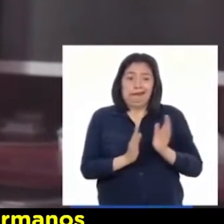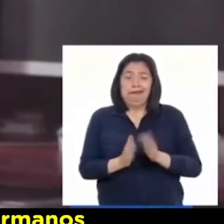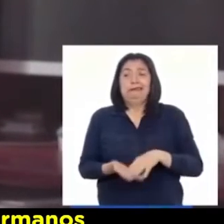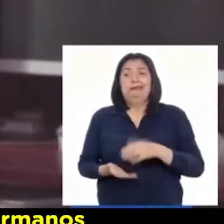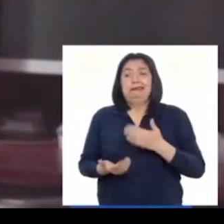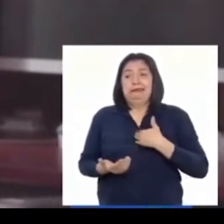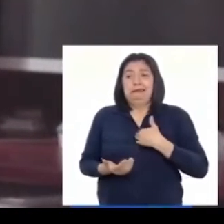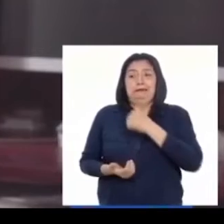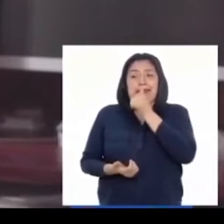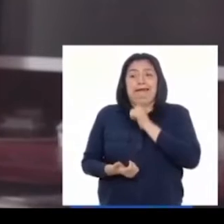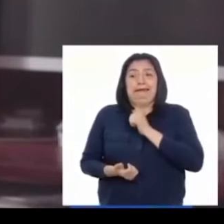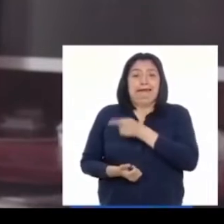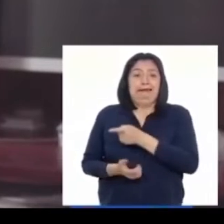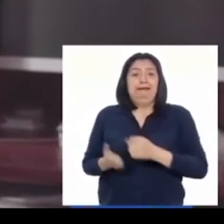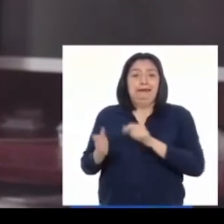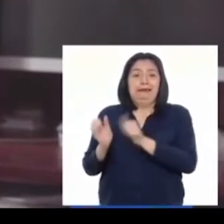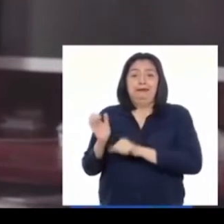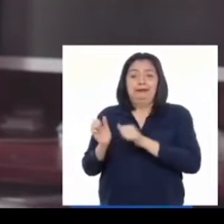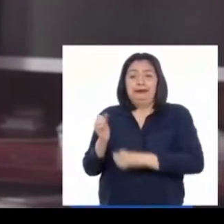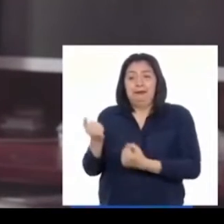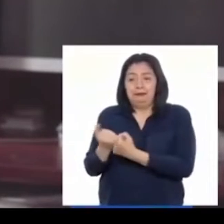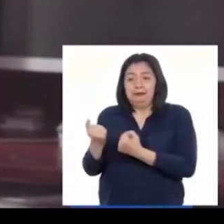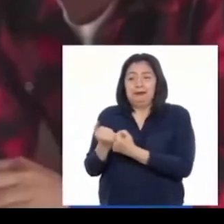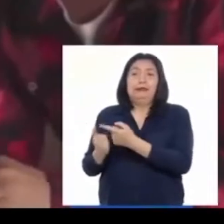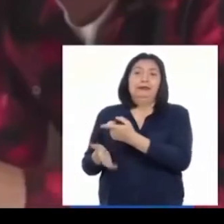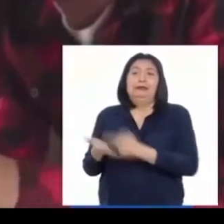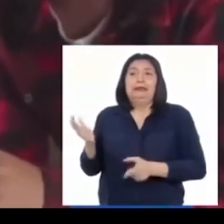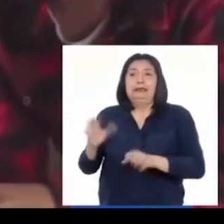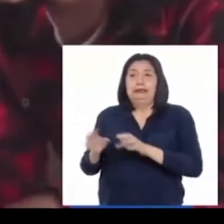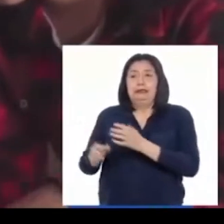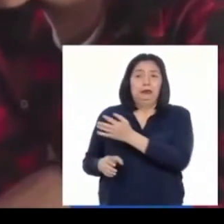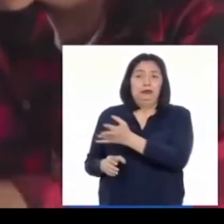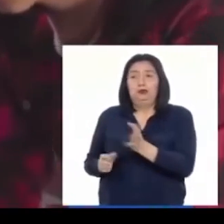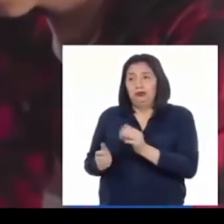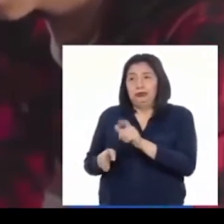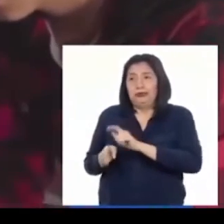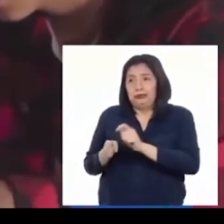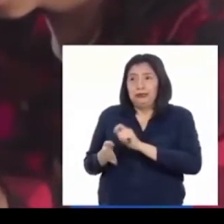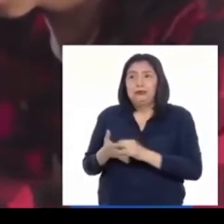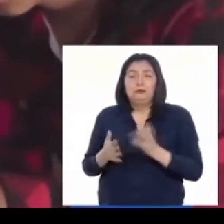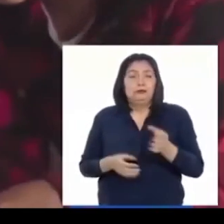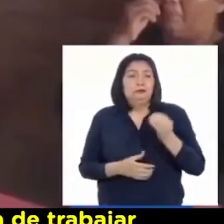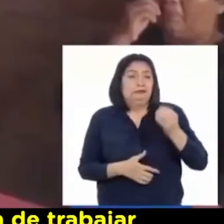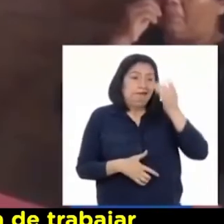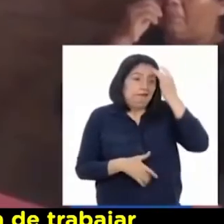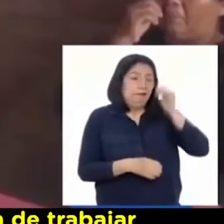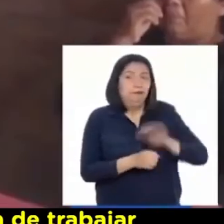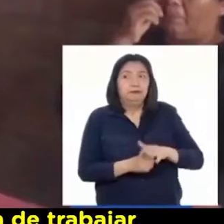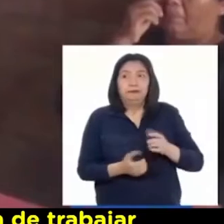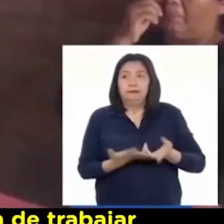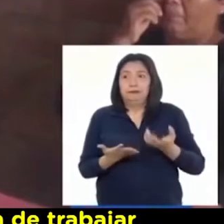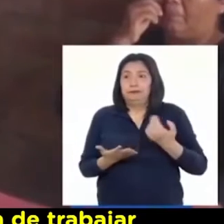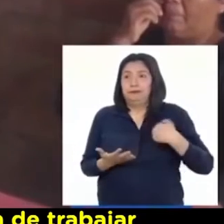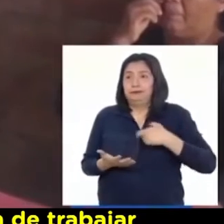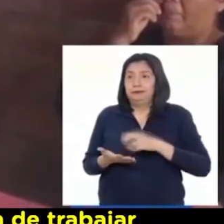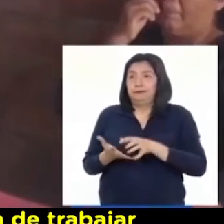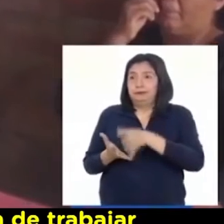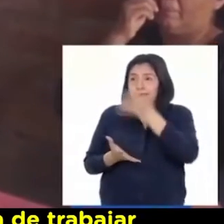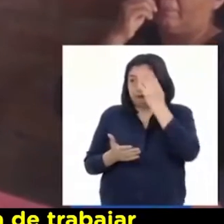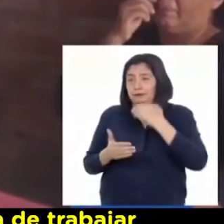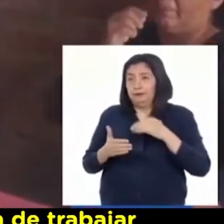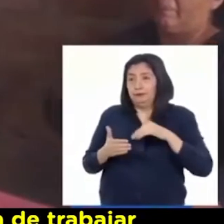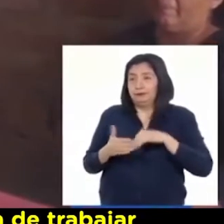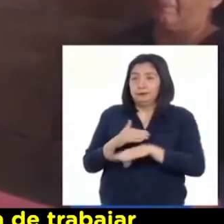paciencia con mis hermanos para apoyarles y hacer sus trabajos, ya que dado a la pandemia hemos tenido que aprender esta nueva